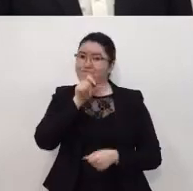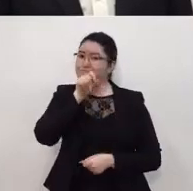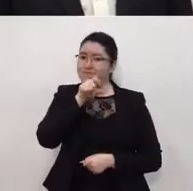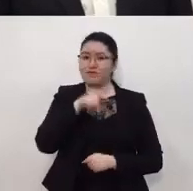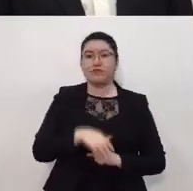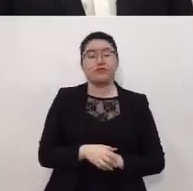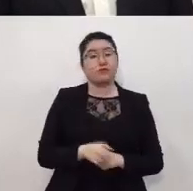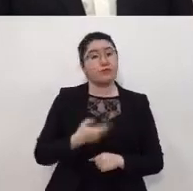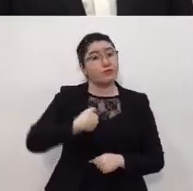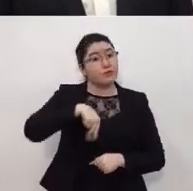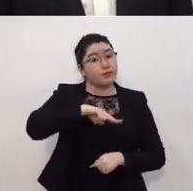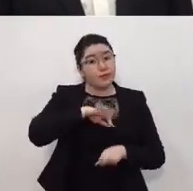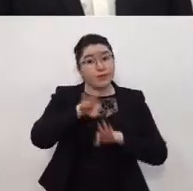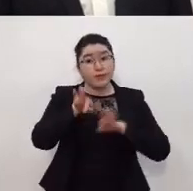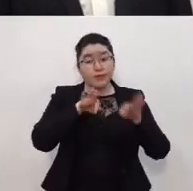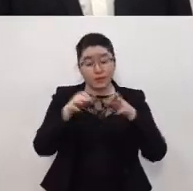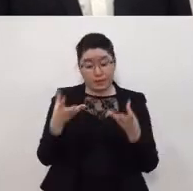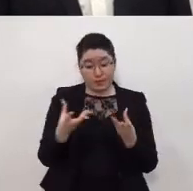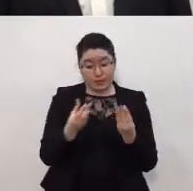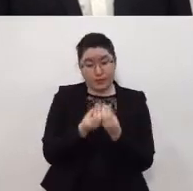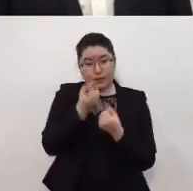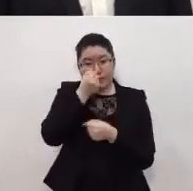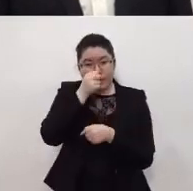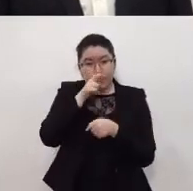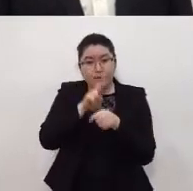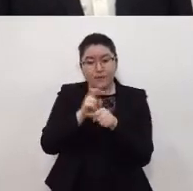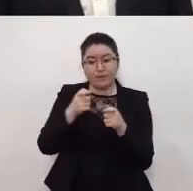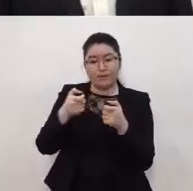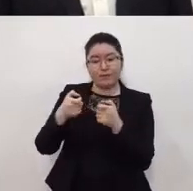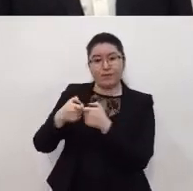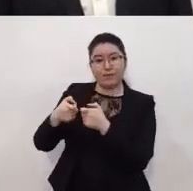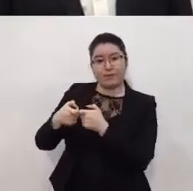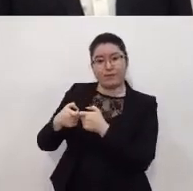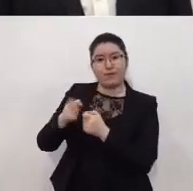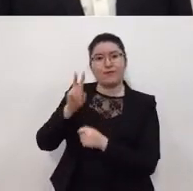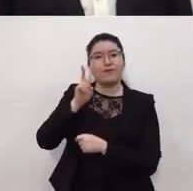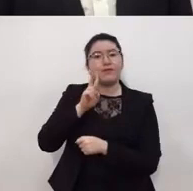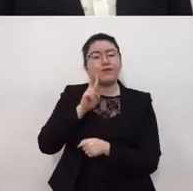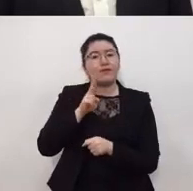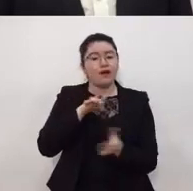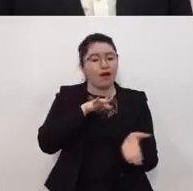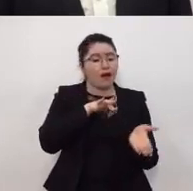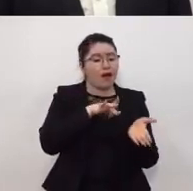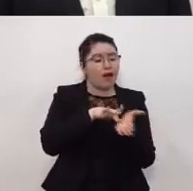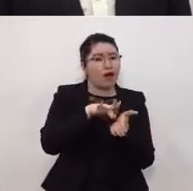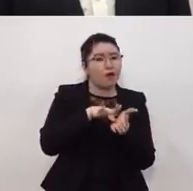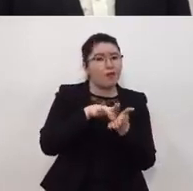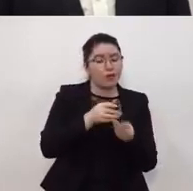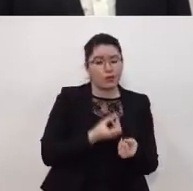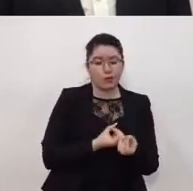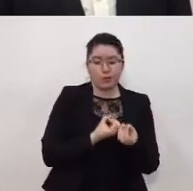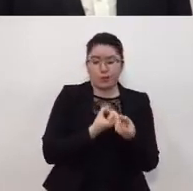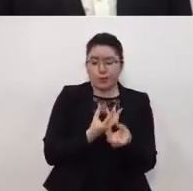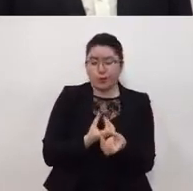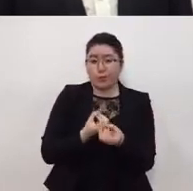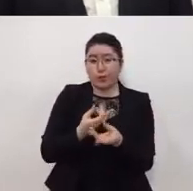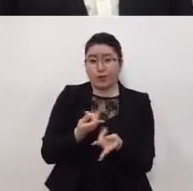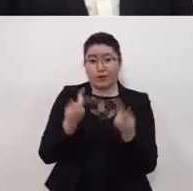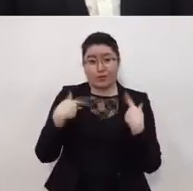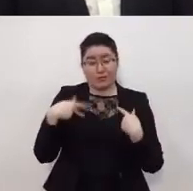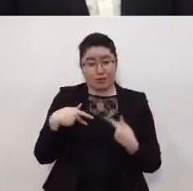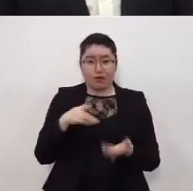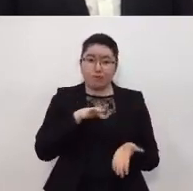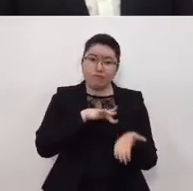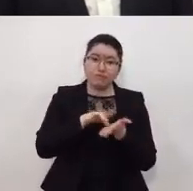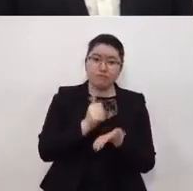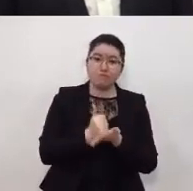y estamos trabajando con la Secretaría de Finanzas para poder ver qué apoyos incentivos podemos dar para apoyar